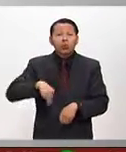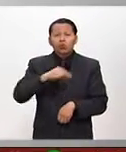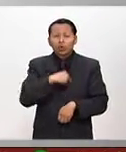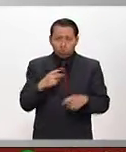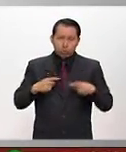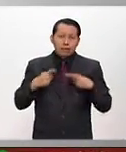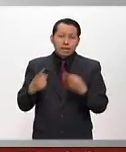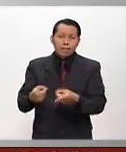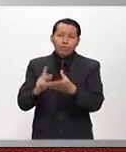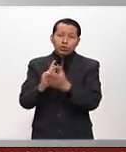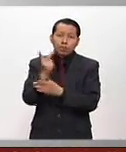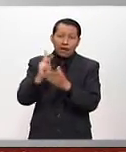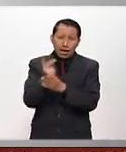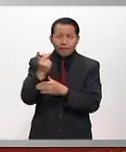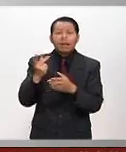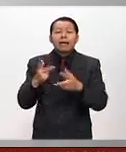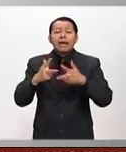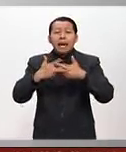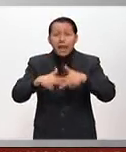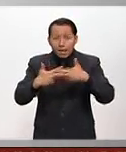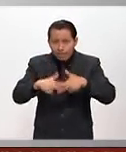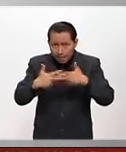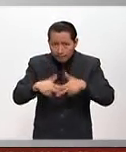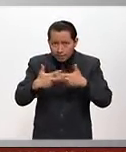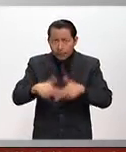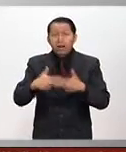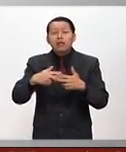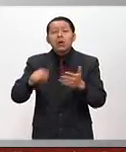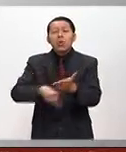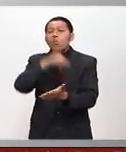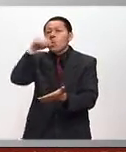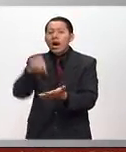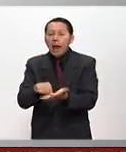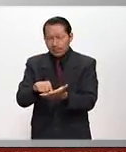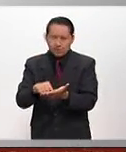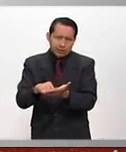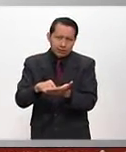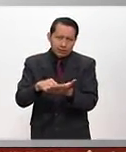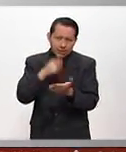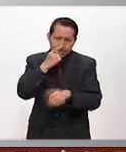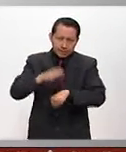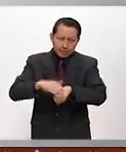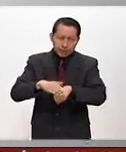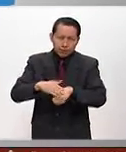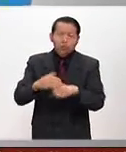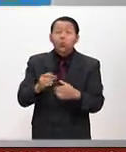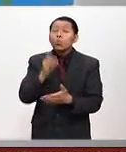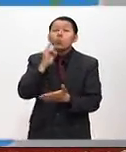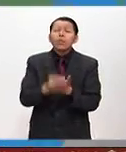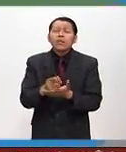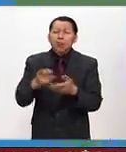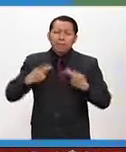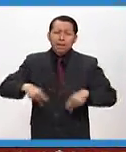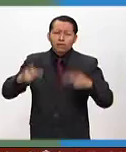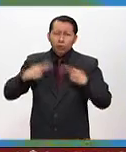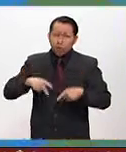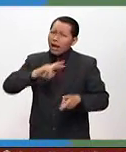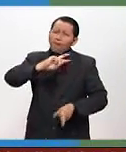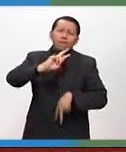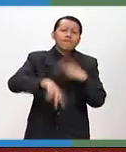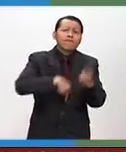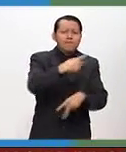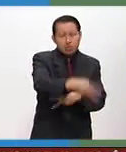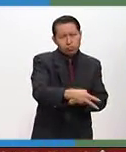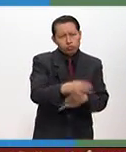planta, la herramienta, la cepa, donde se va a plantar. De manera que lo único que queremos de la gente es que se presente ahí.